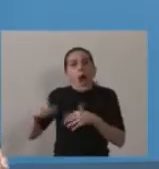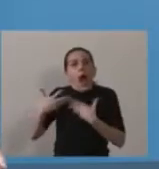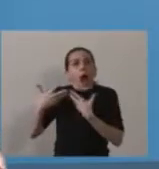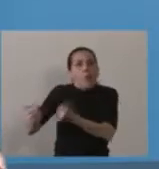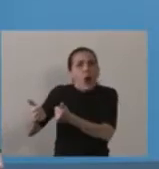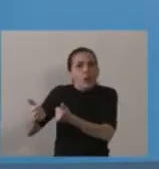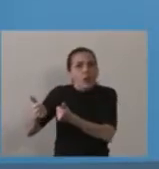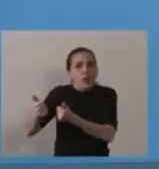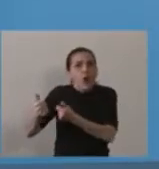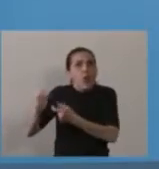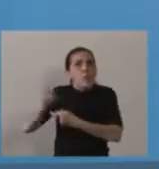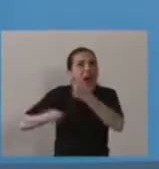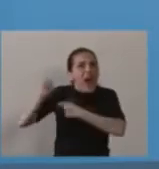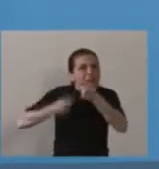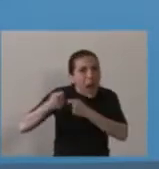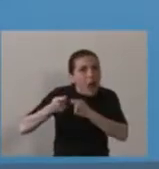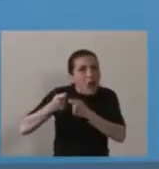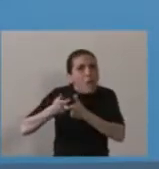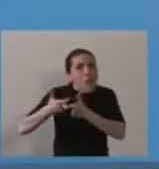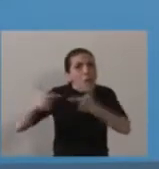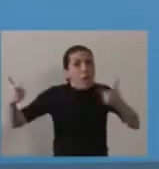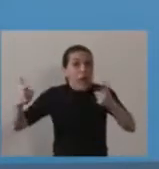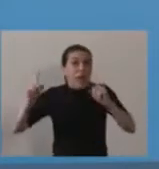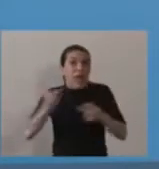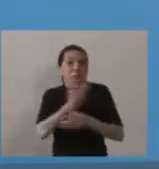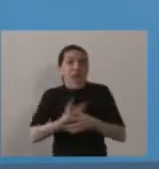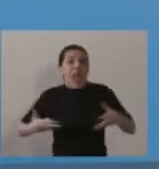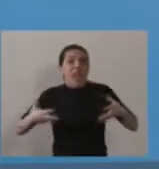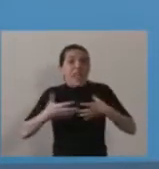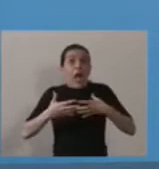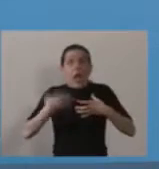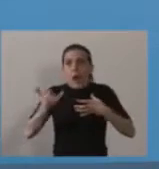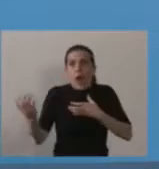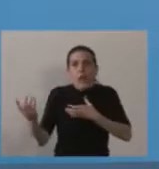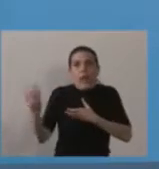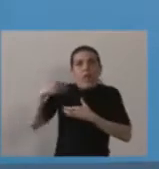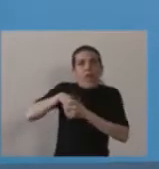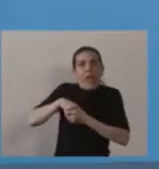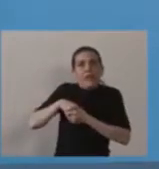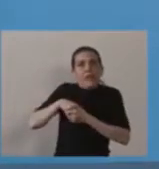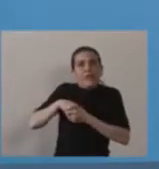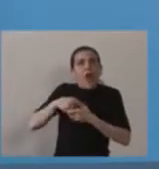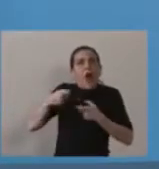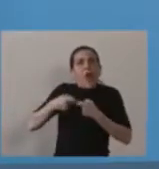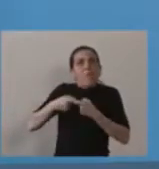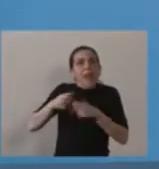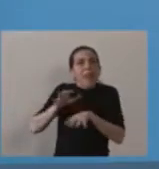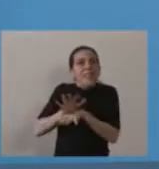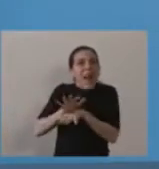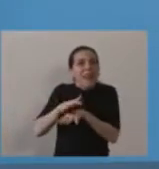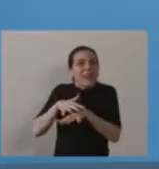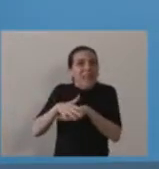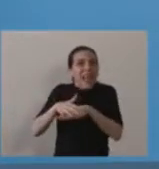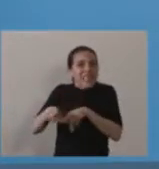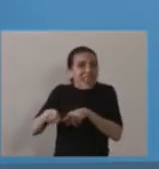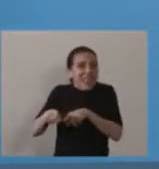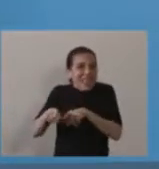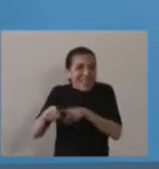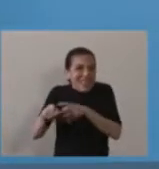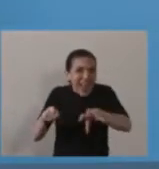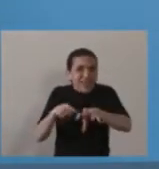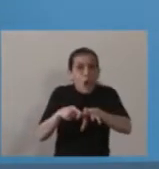Y que elevarse el Estado cuente con una empresa testigo en ese sector, para nosotros es muy, pero muy